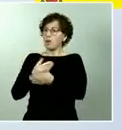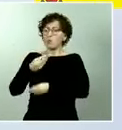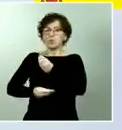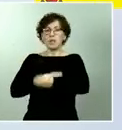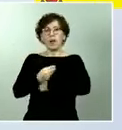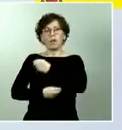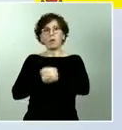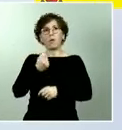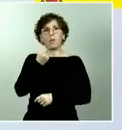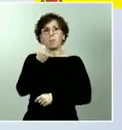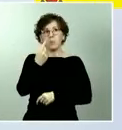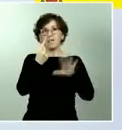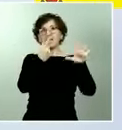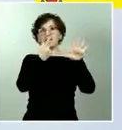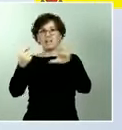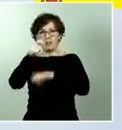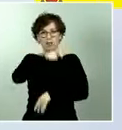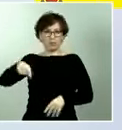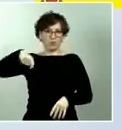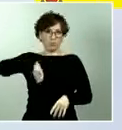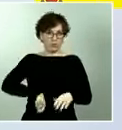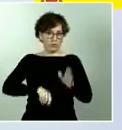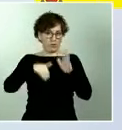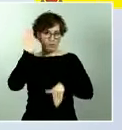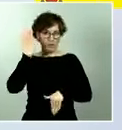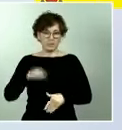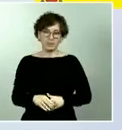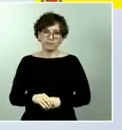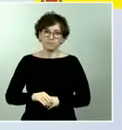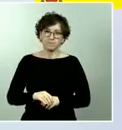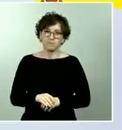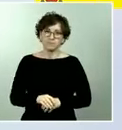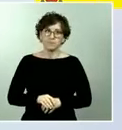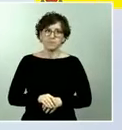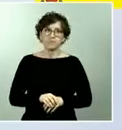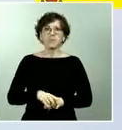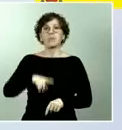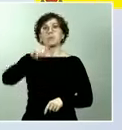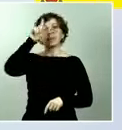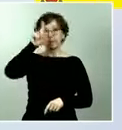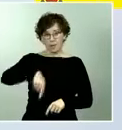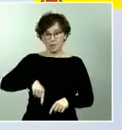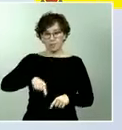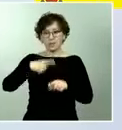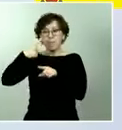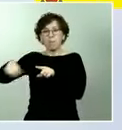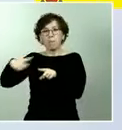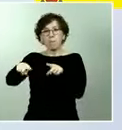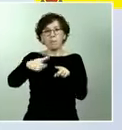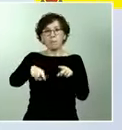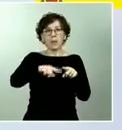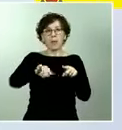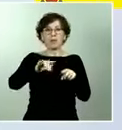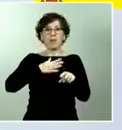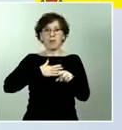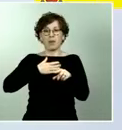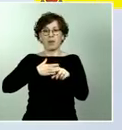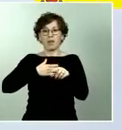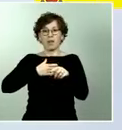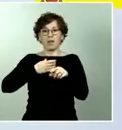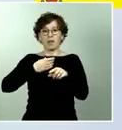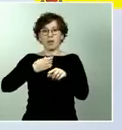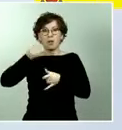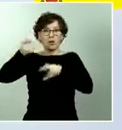profesionales. Además, también participa en el transporte de piezas de robots para hacer test PCR.